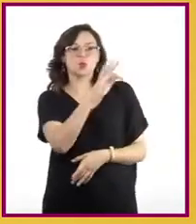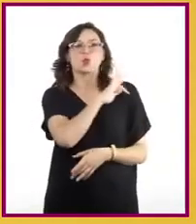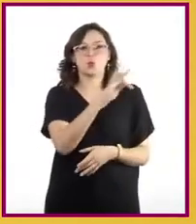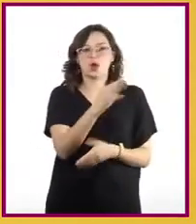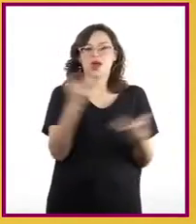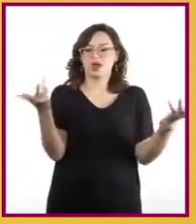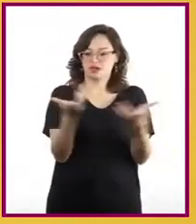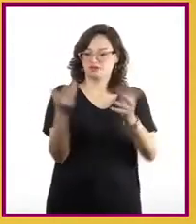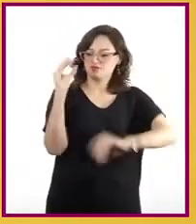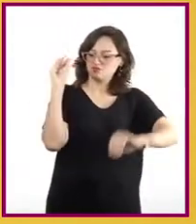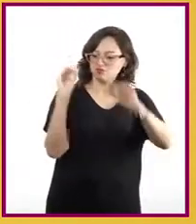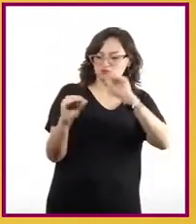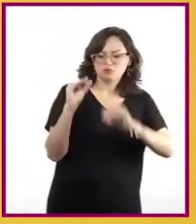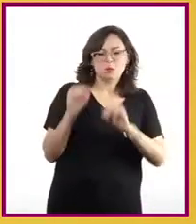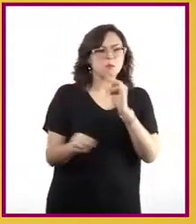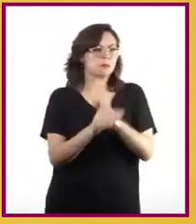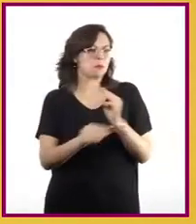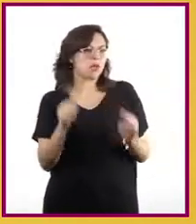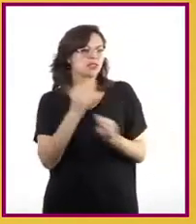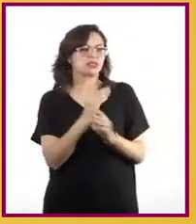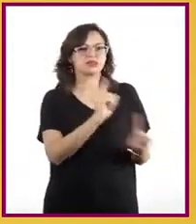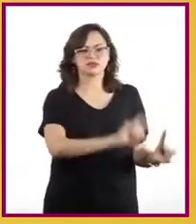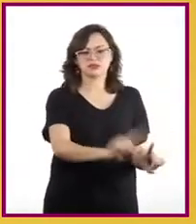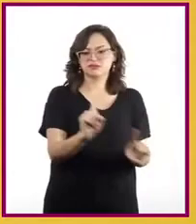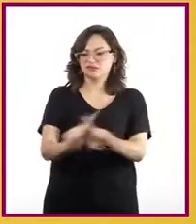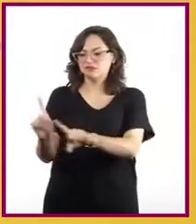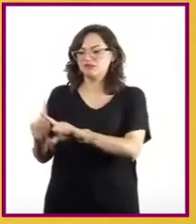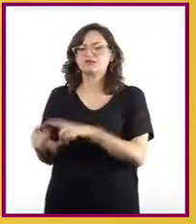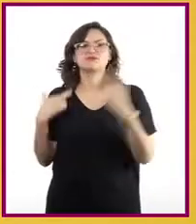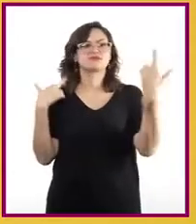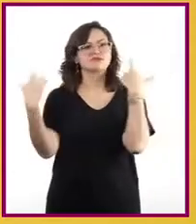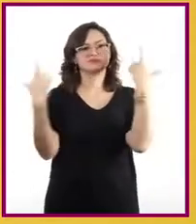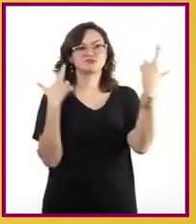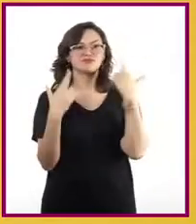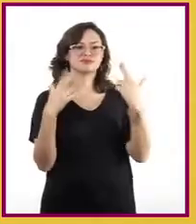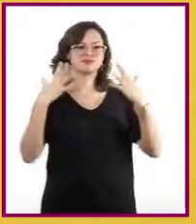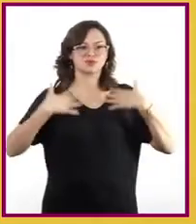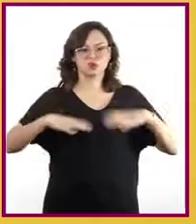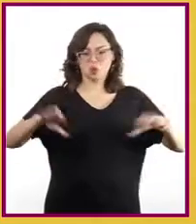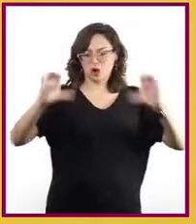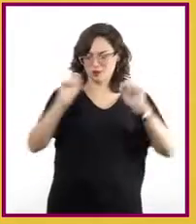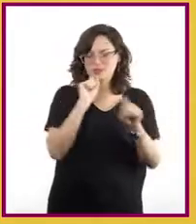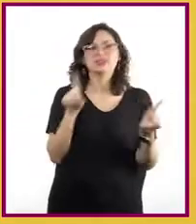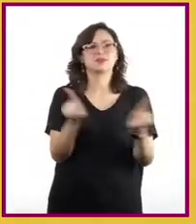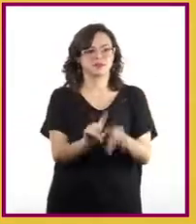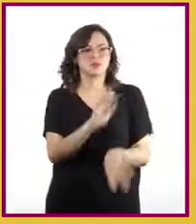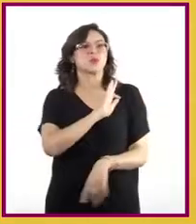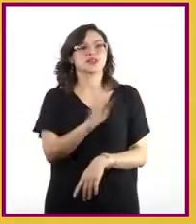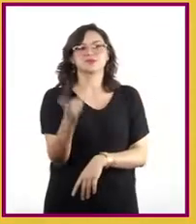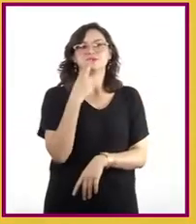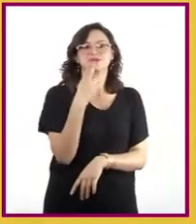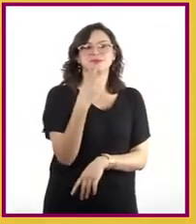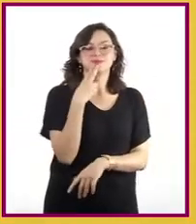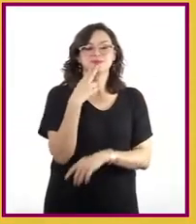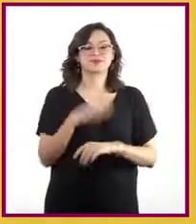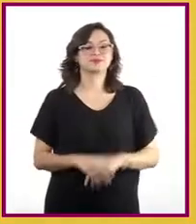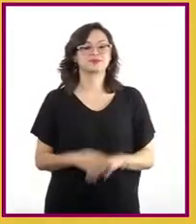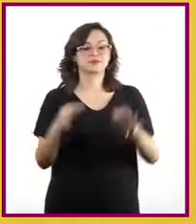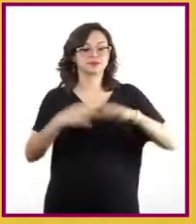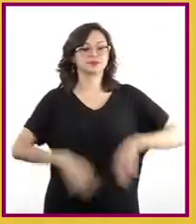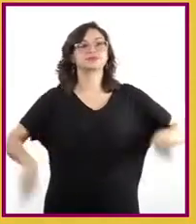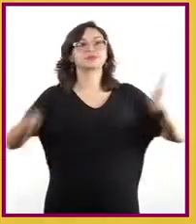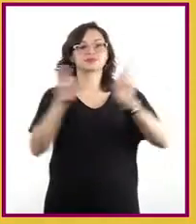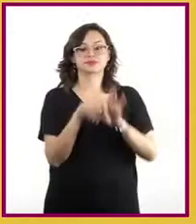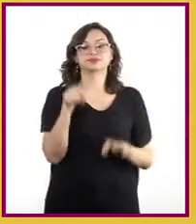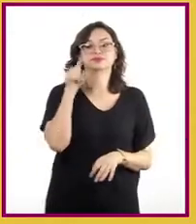instrumentos o materiales que tengan a la mano y con sonidos de su cuerpo. Es importante que se enfoquen